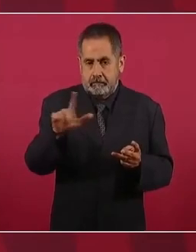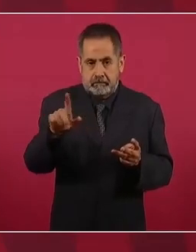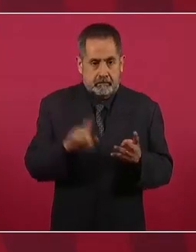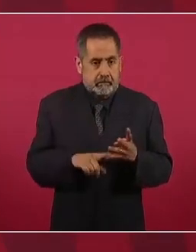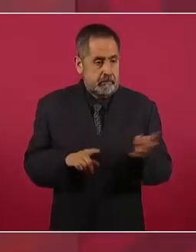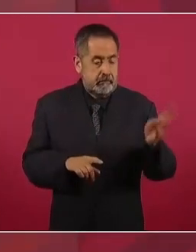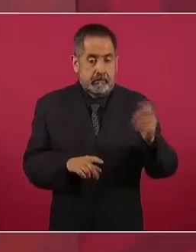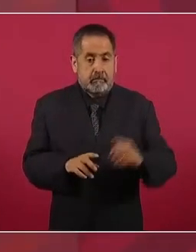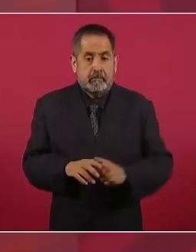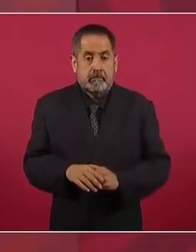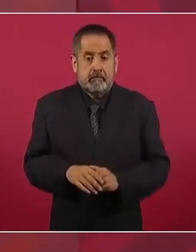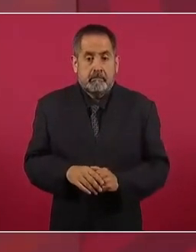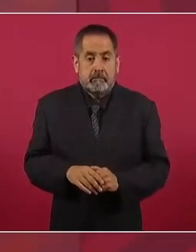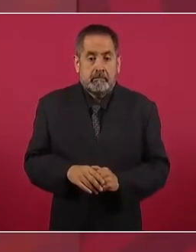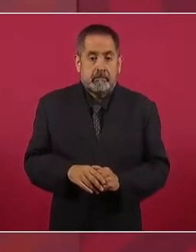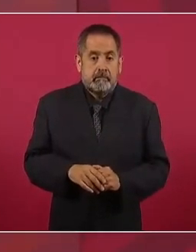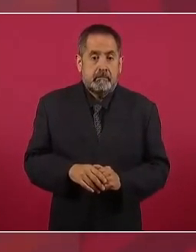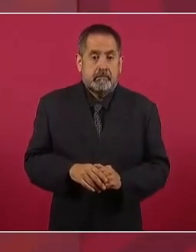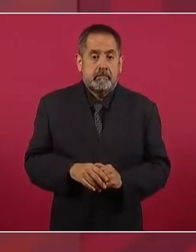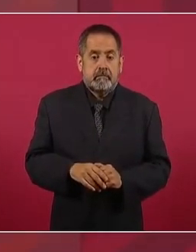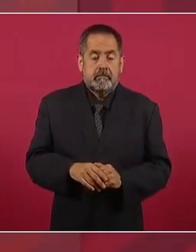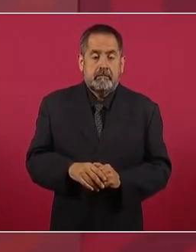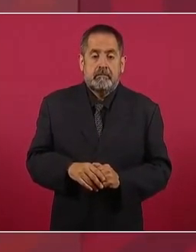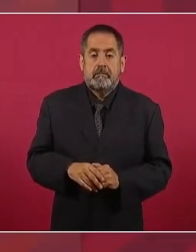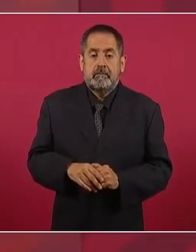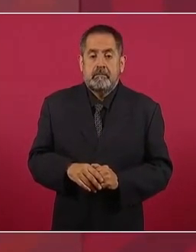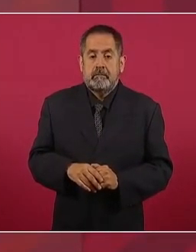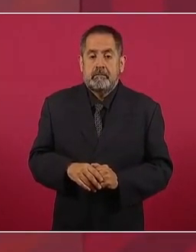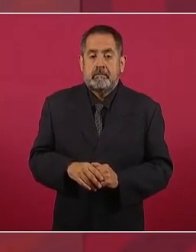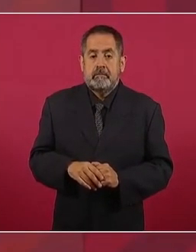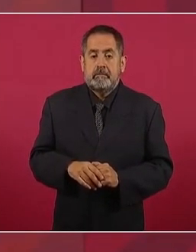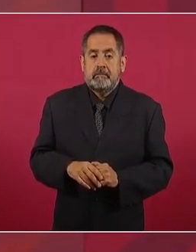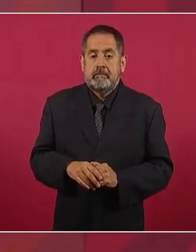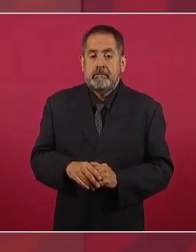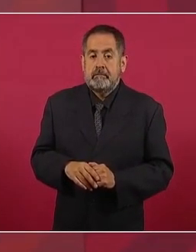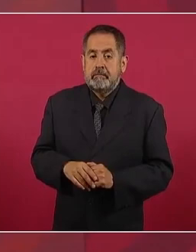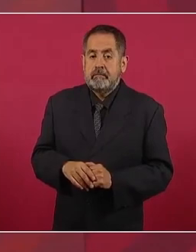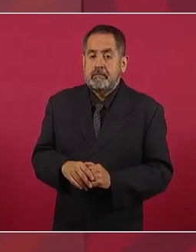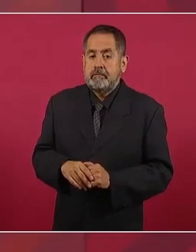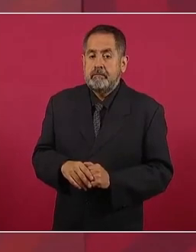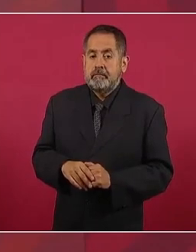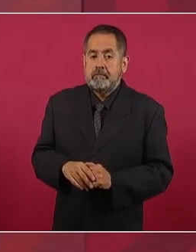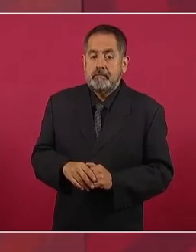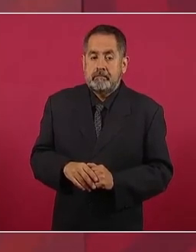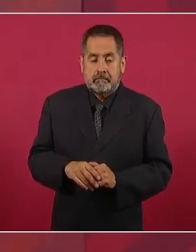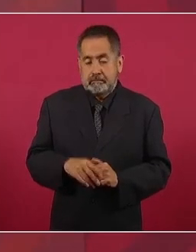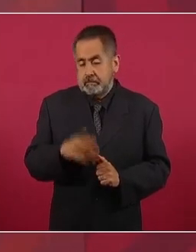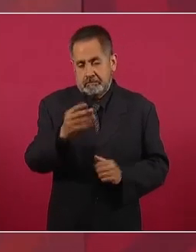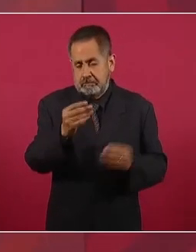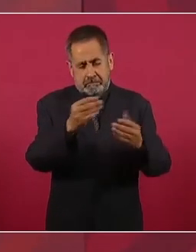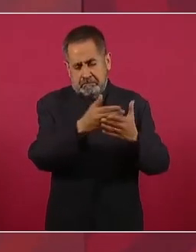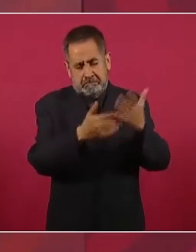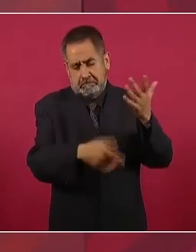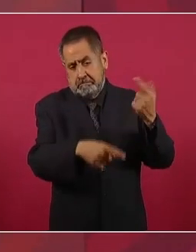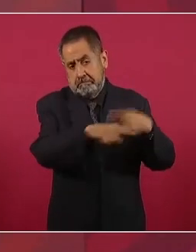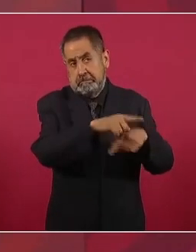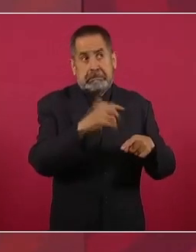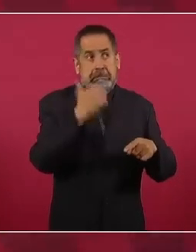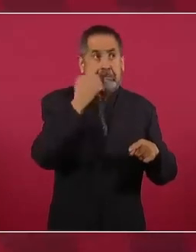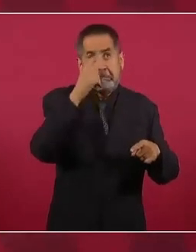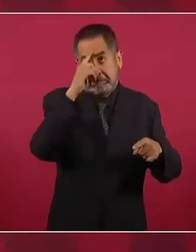sí, muchos, muchos.